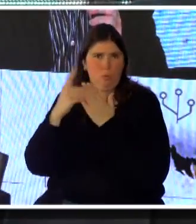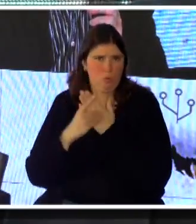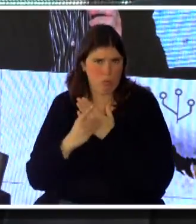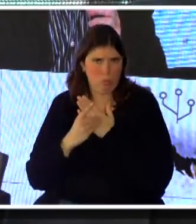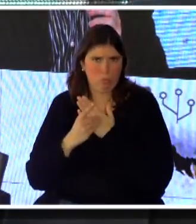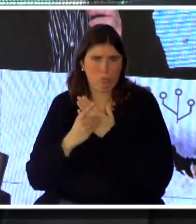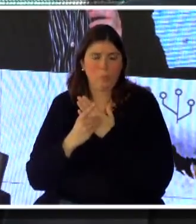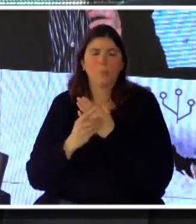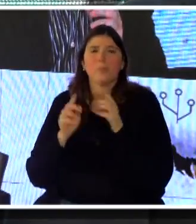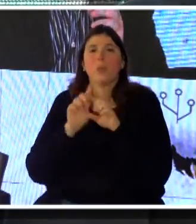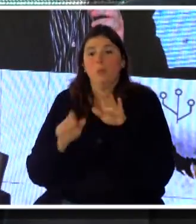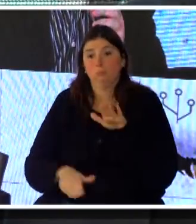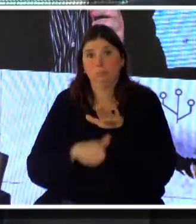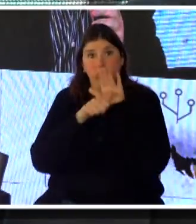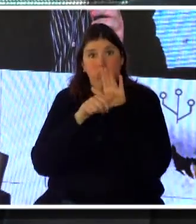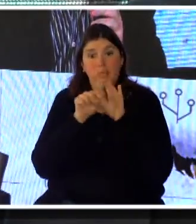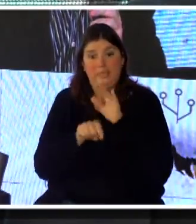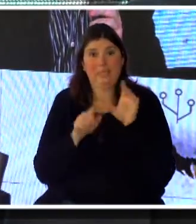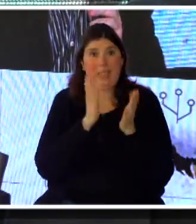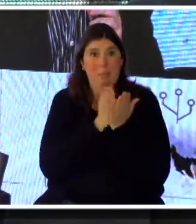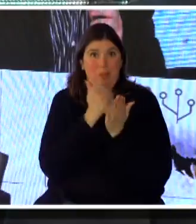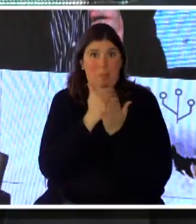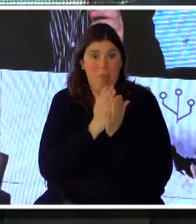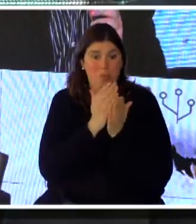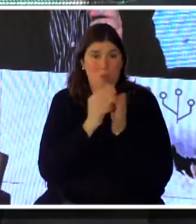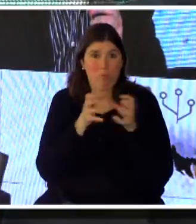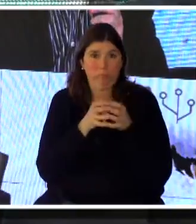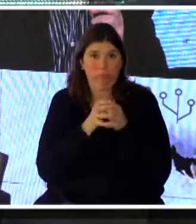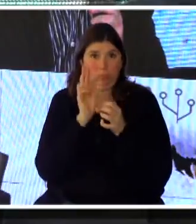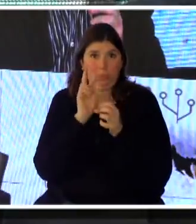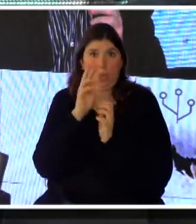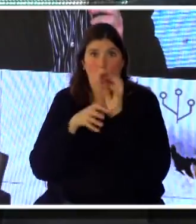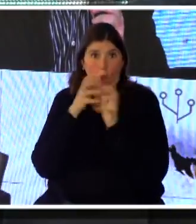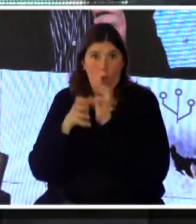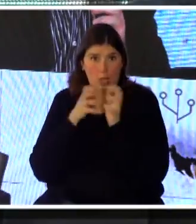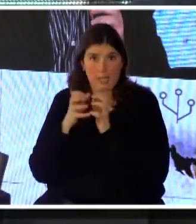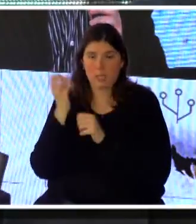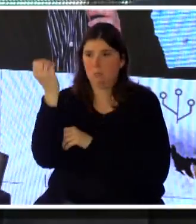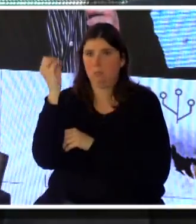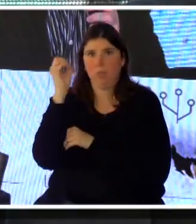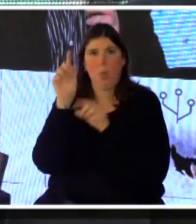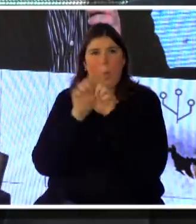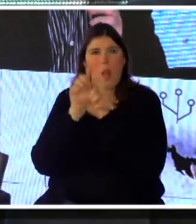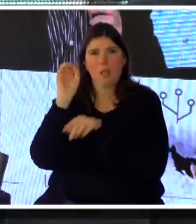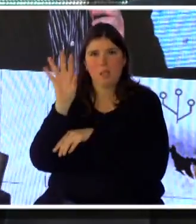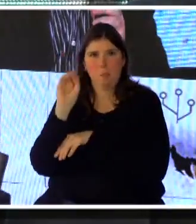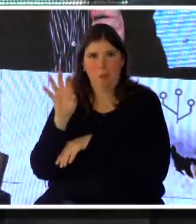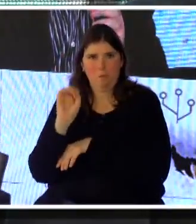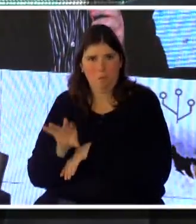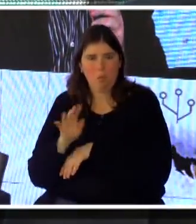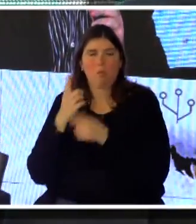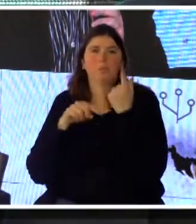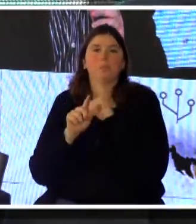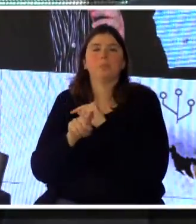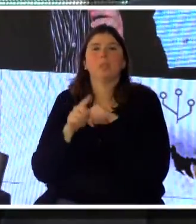lidera el departamento, la información con colores, con semáforos, cuál puede estar con atraso o de tiempo